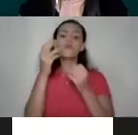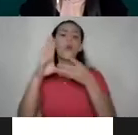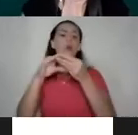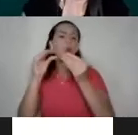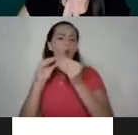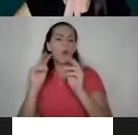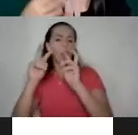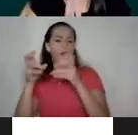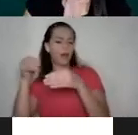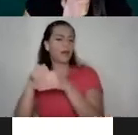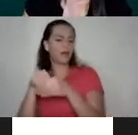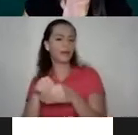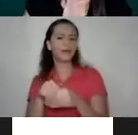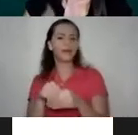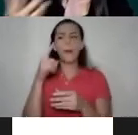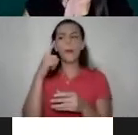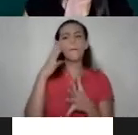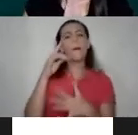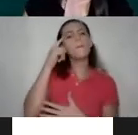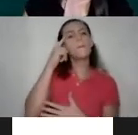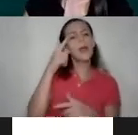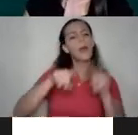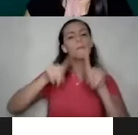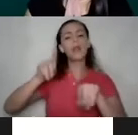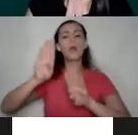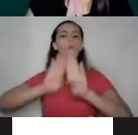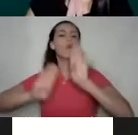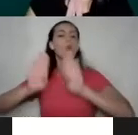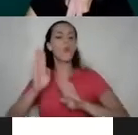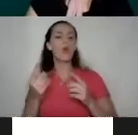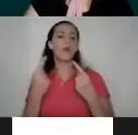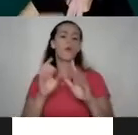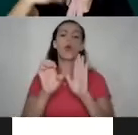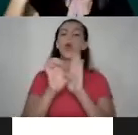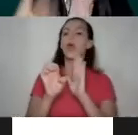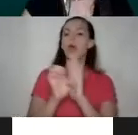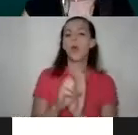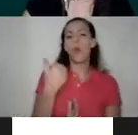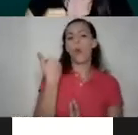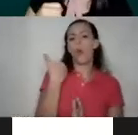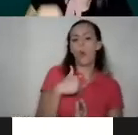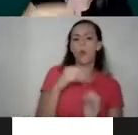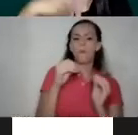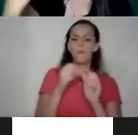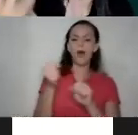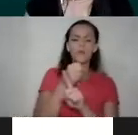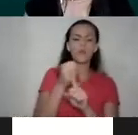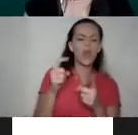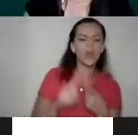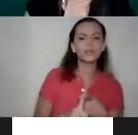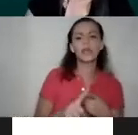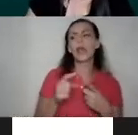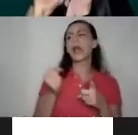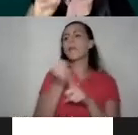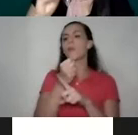respecto, tiende a pensarse que hay variables biológicas que causan, por ejemplo, que los hombres sean más agresivos, que la violencia